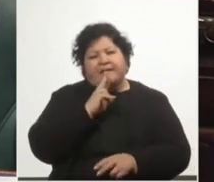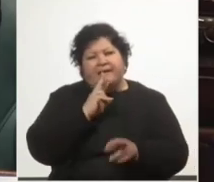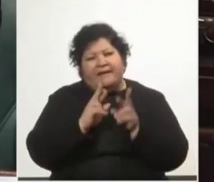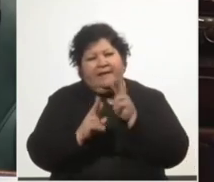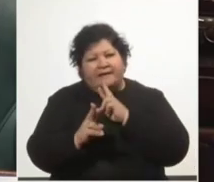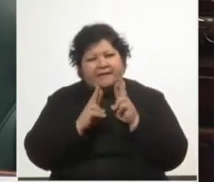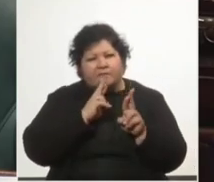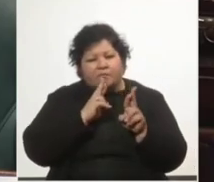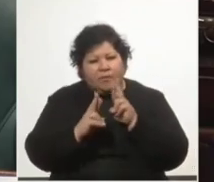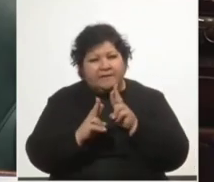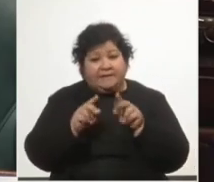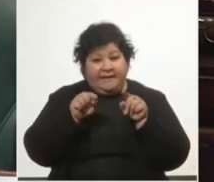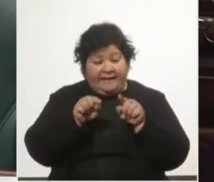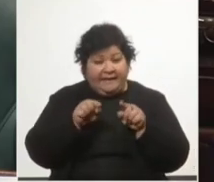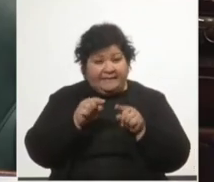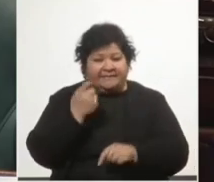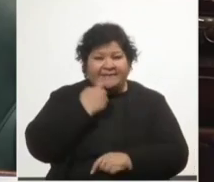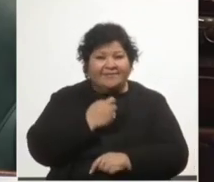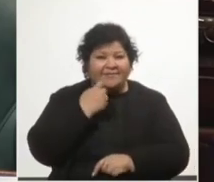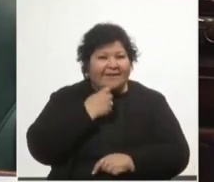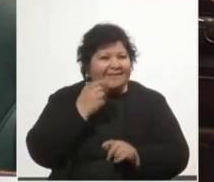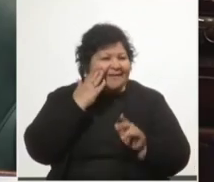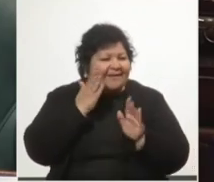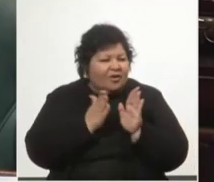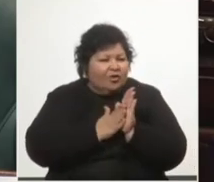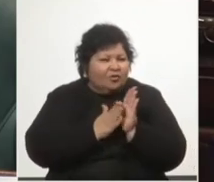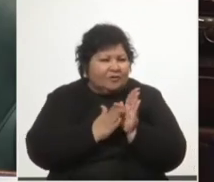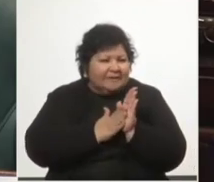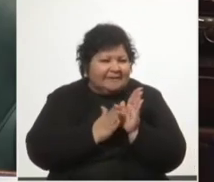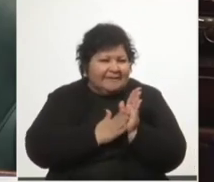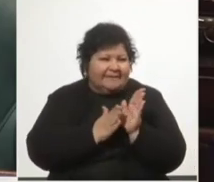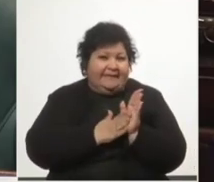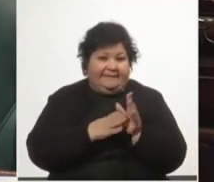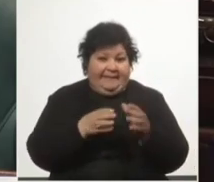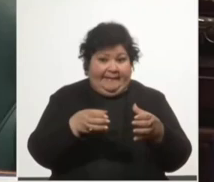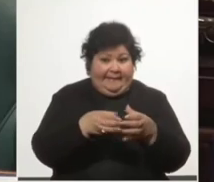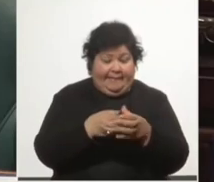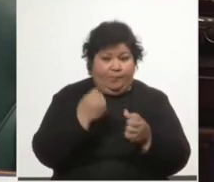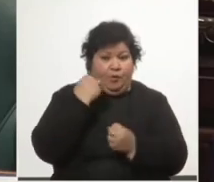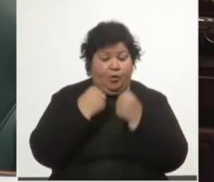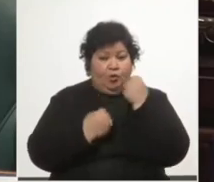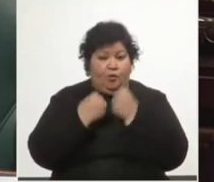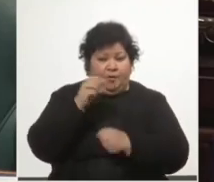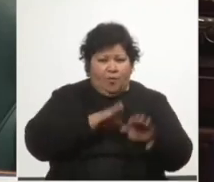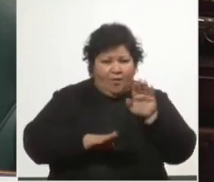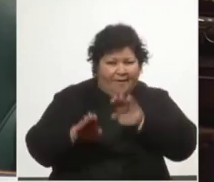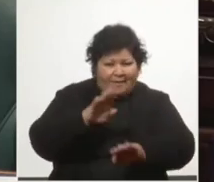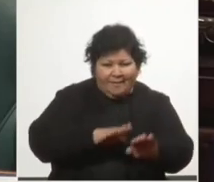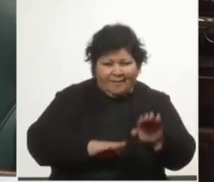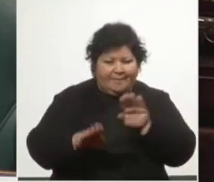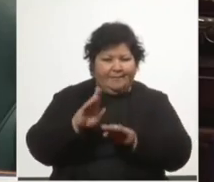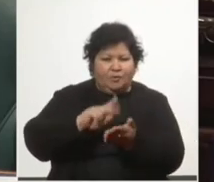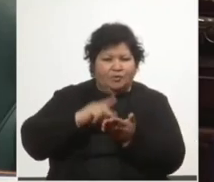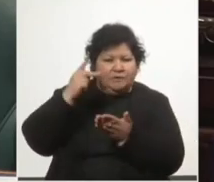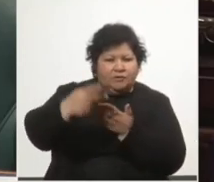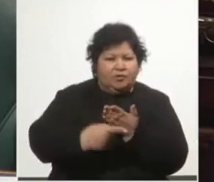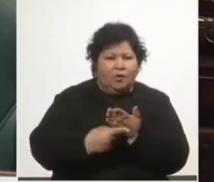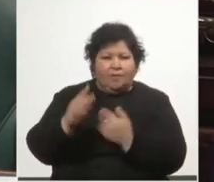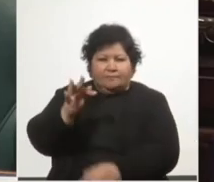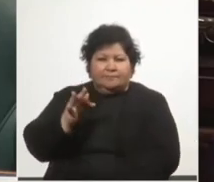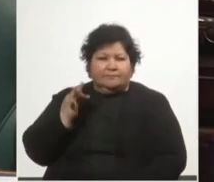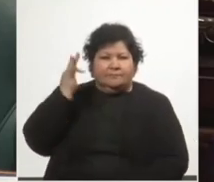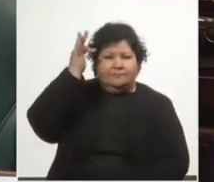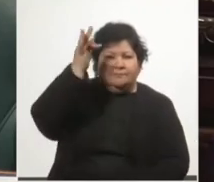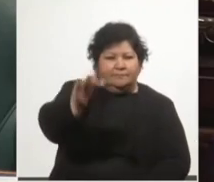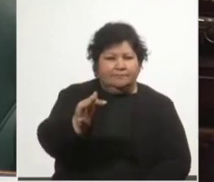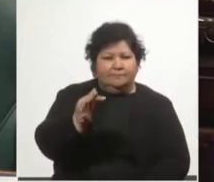inconsistencia hay que encontrarla en errores cometidos por el equipo económico al momento de armar las proyecciones macroeconómicas que deberían